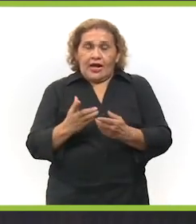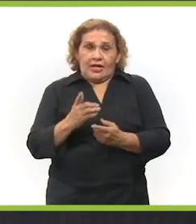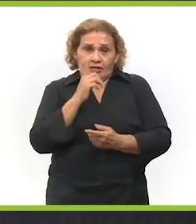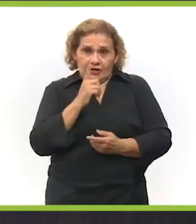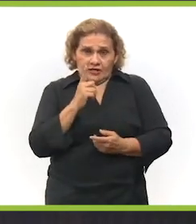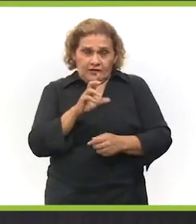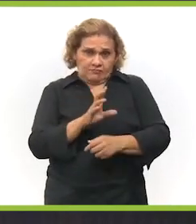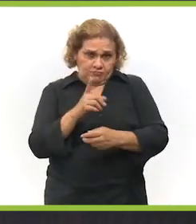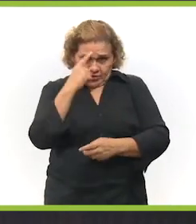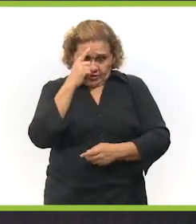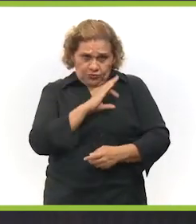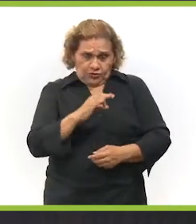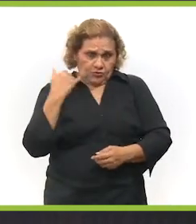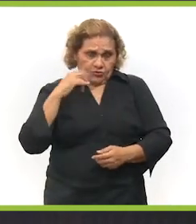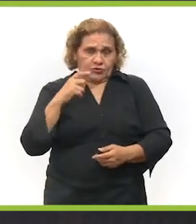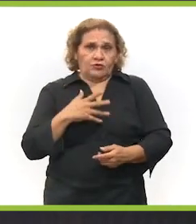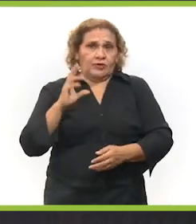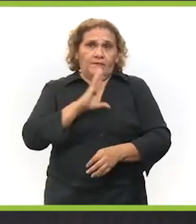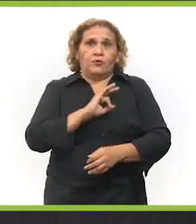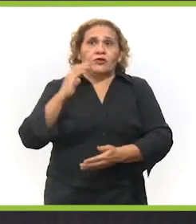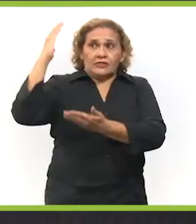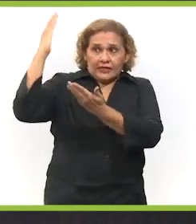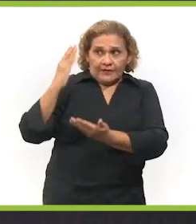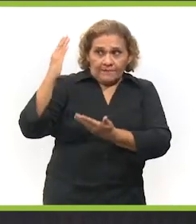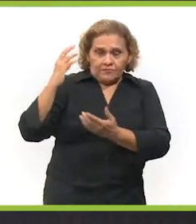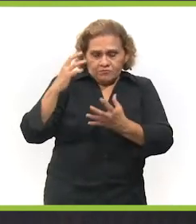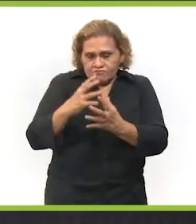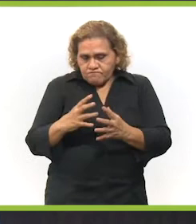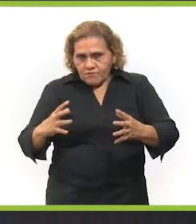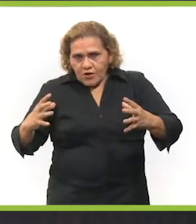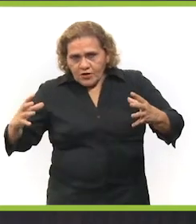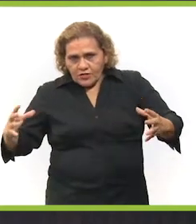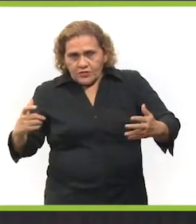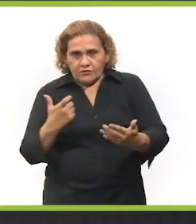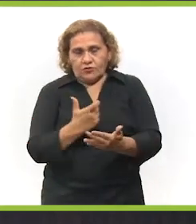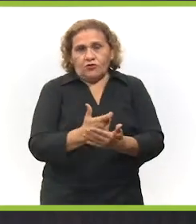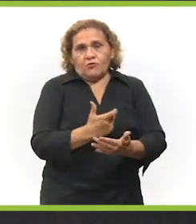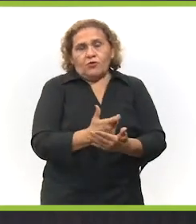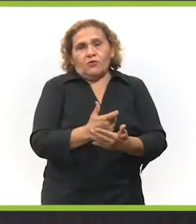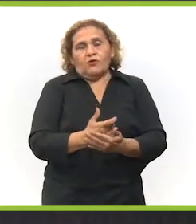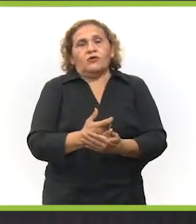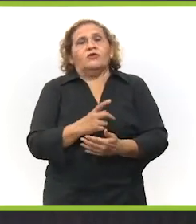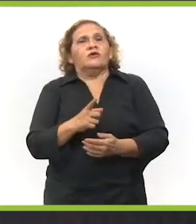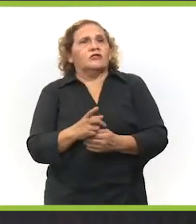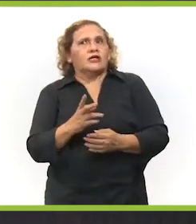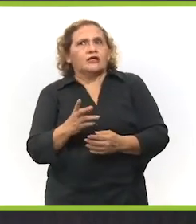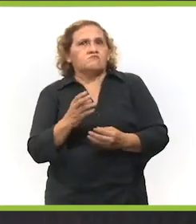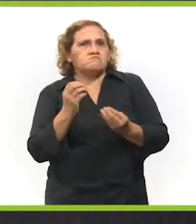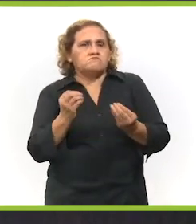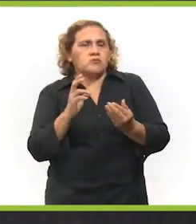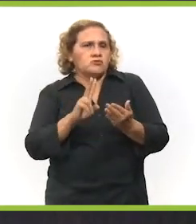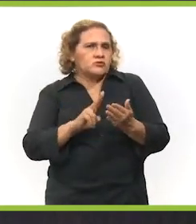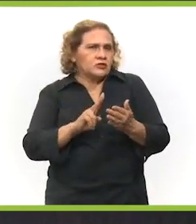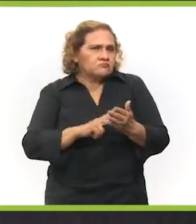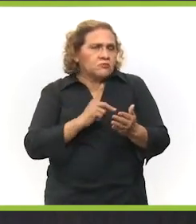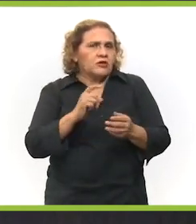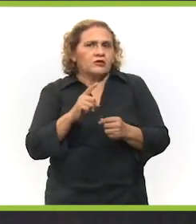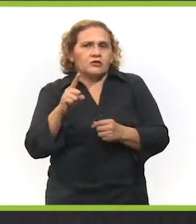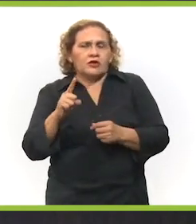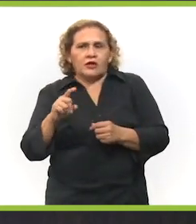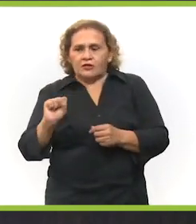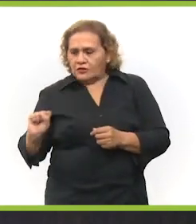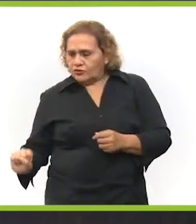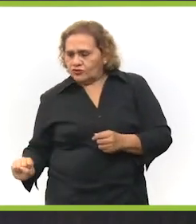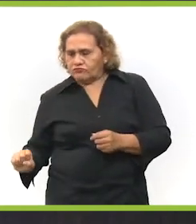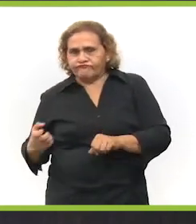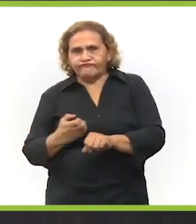generar la energía que los yucatecos necesitamos para poder seguir atrayendo inversiones, para poder seguir creciendo nuestra economía. Nos pasa muchas veces en